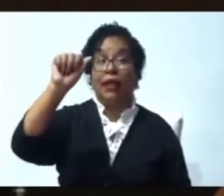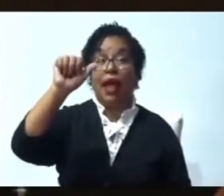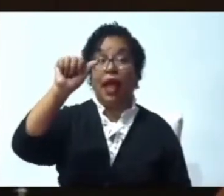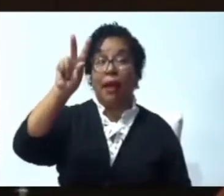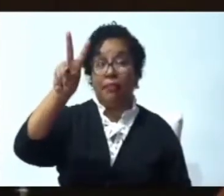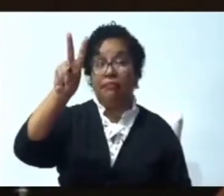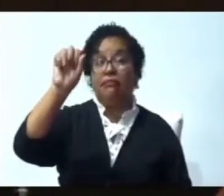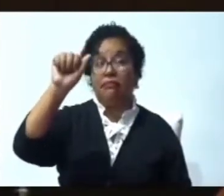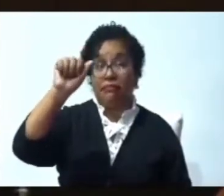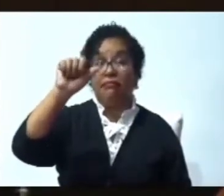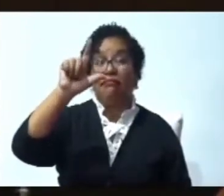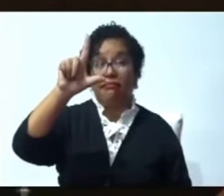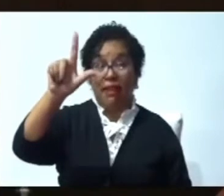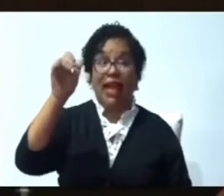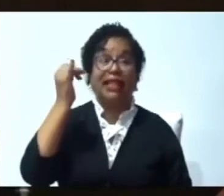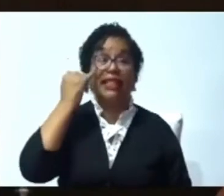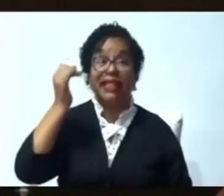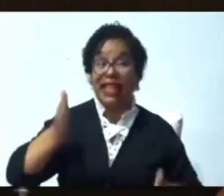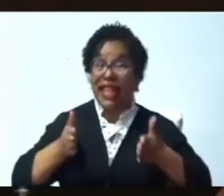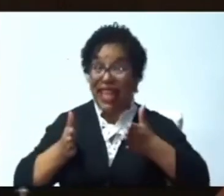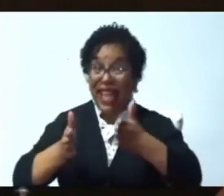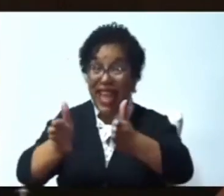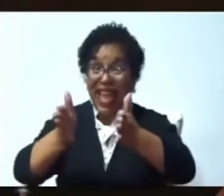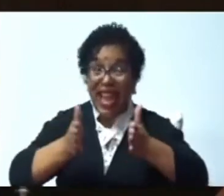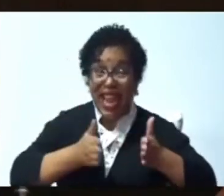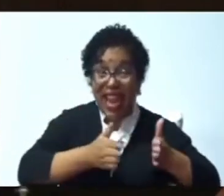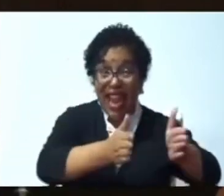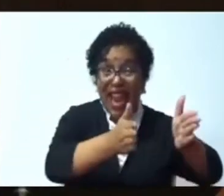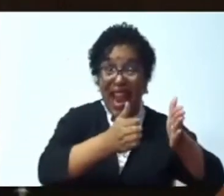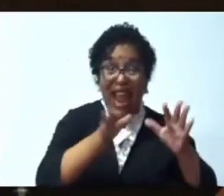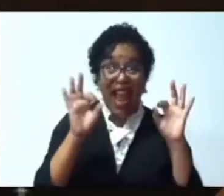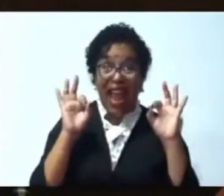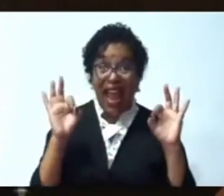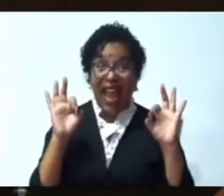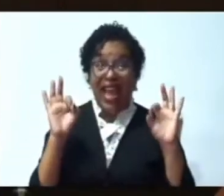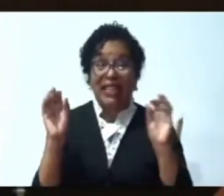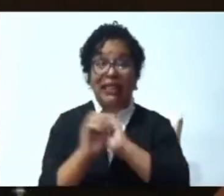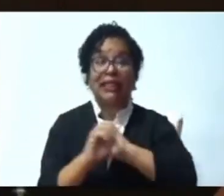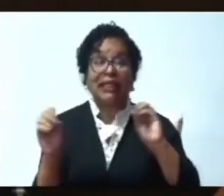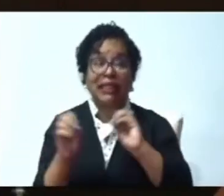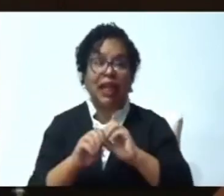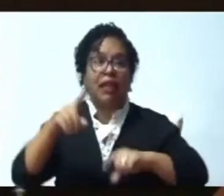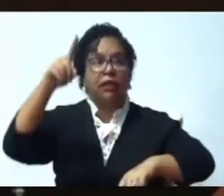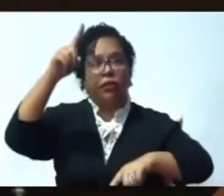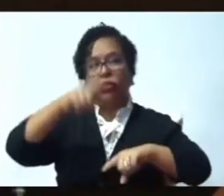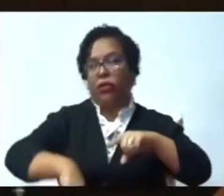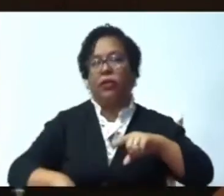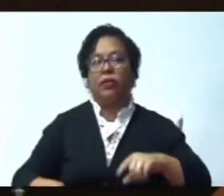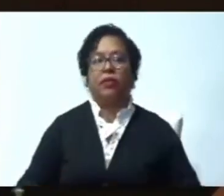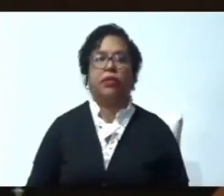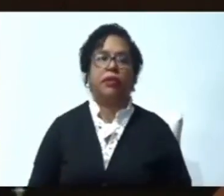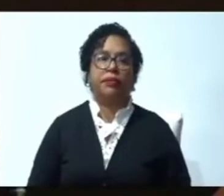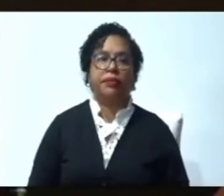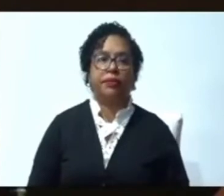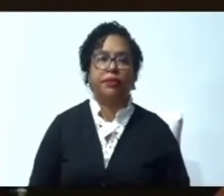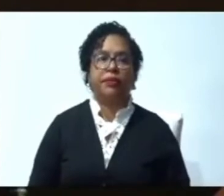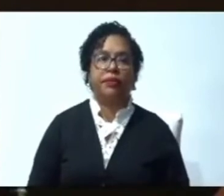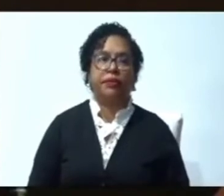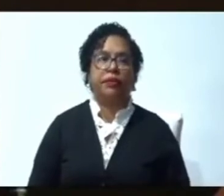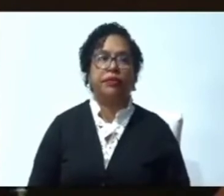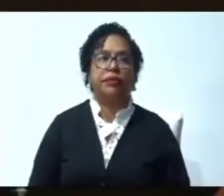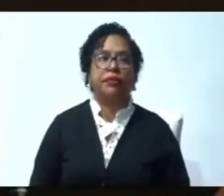Que hayan vías transitables Para llegar a la ciudad Y así Mi pueblo Que es